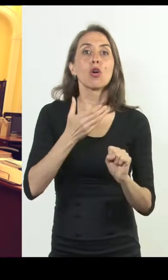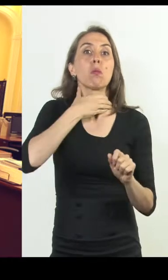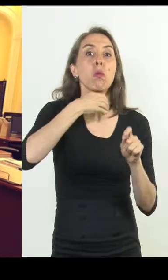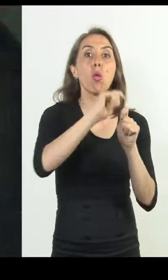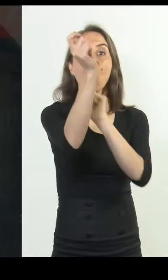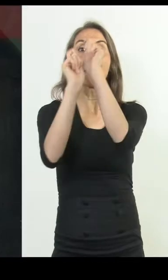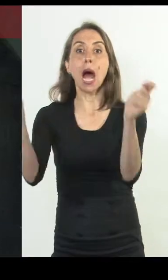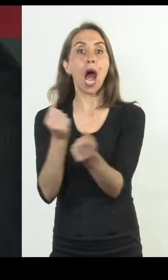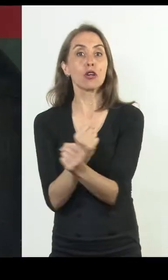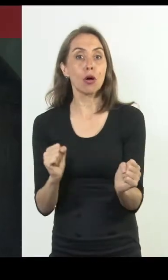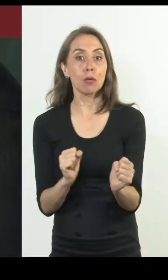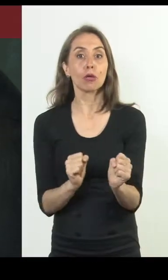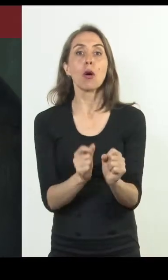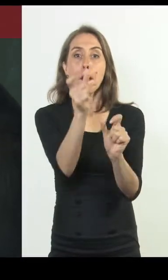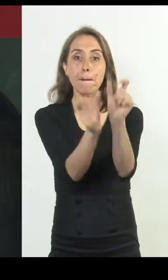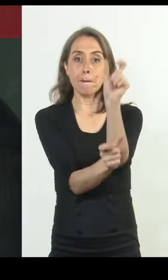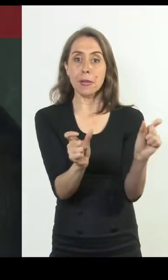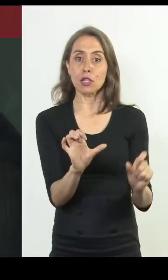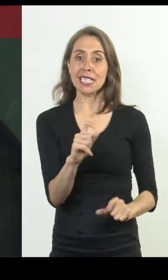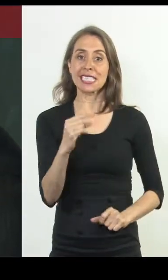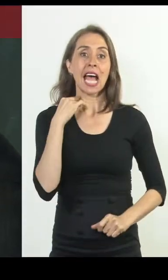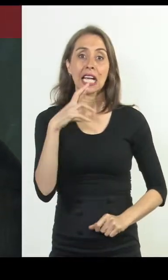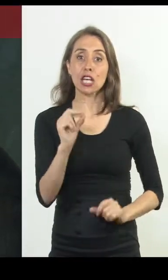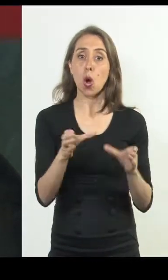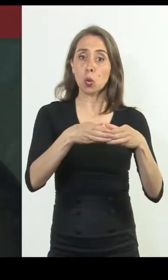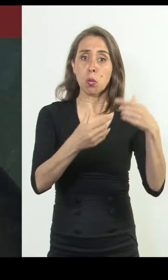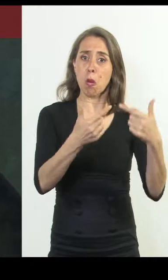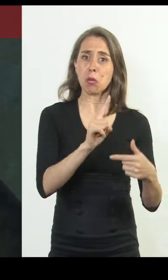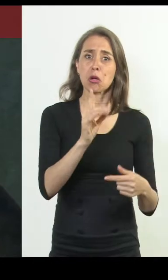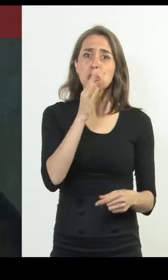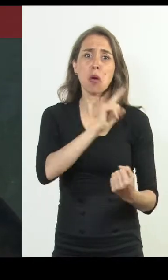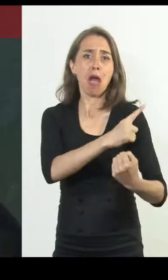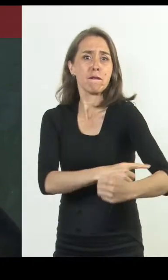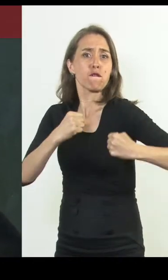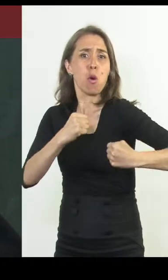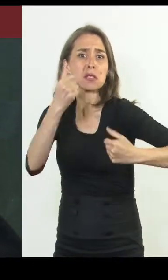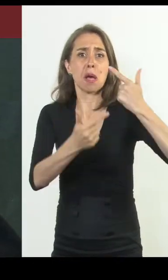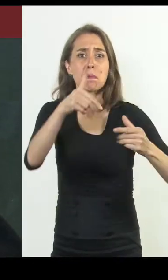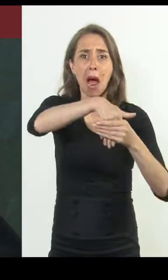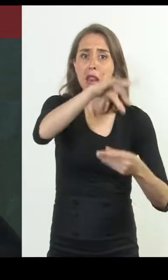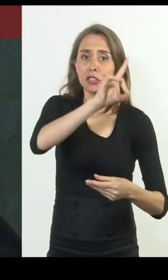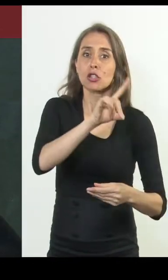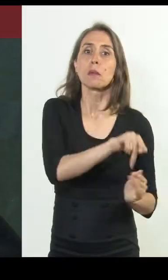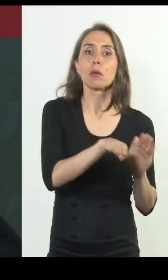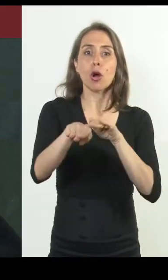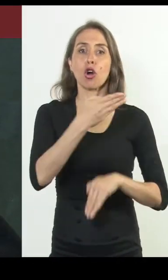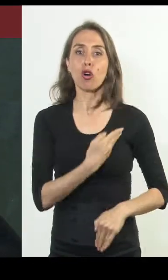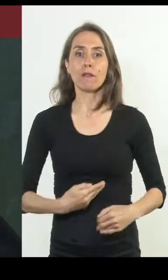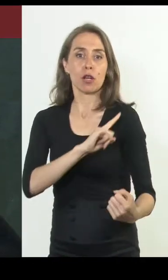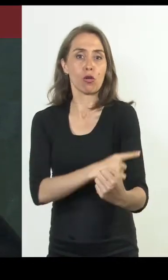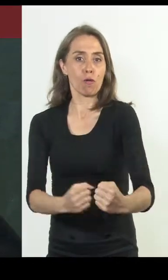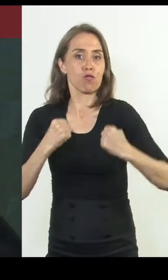económicos. Los estanqueros no fueron en realidad un partido político, ni siquiera tenían fuerza electoral, pero eran partidarios de un gobierno fuerte,